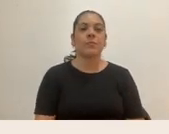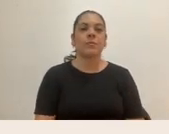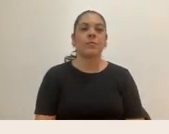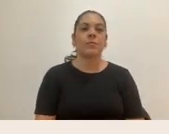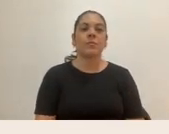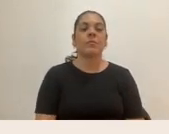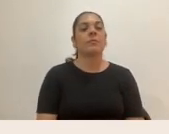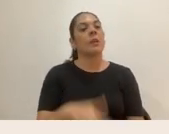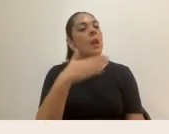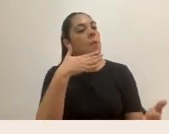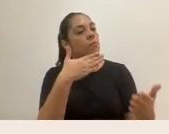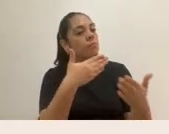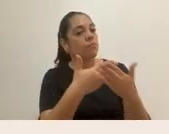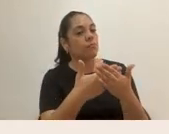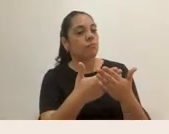Amabilidad